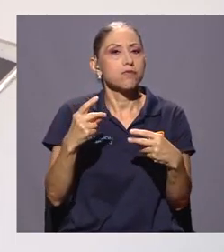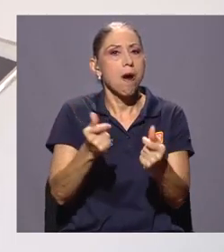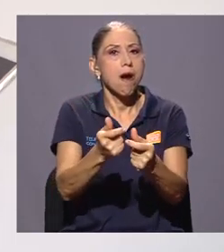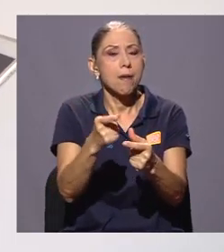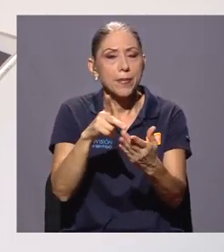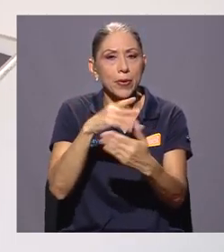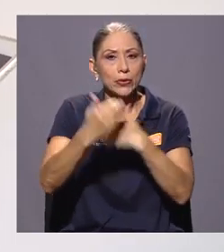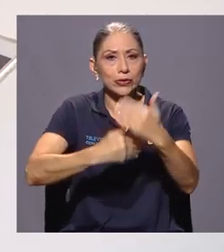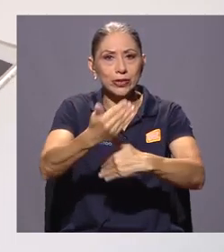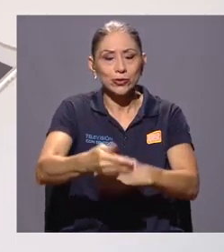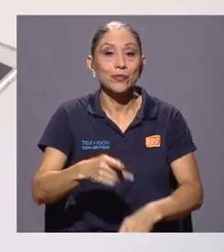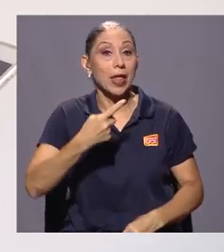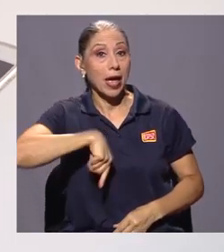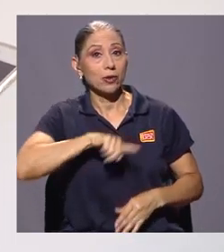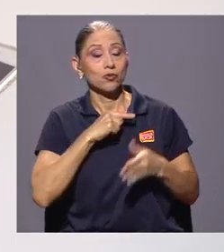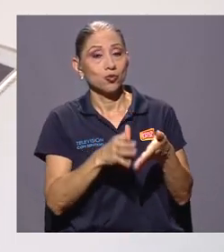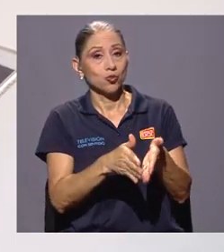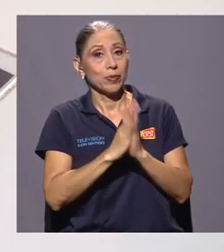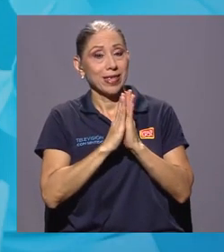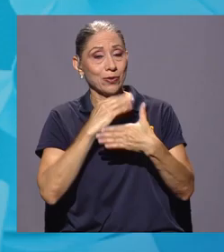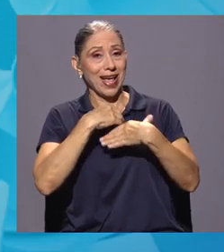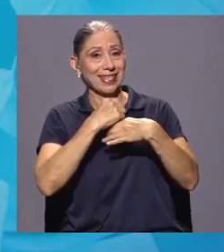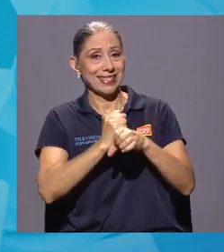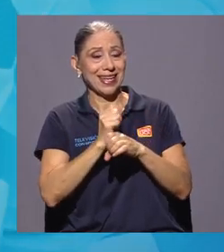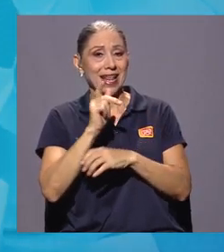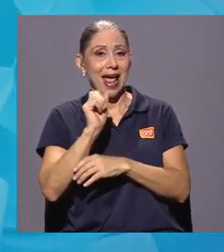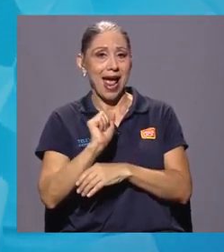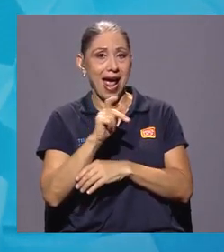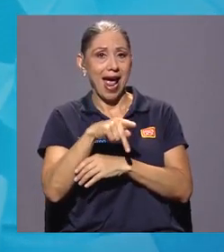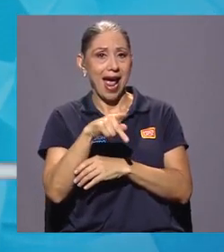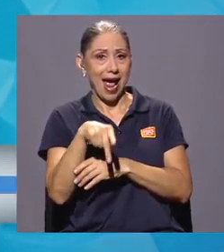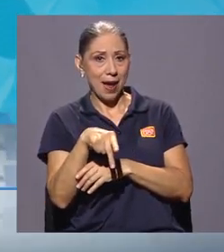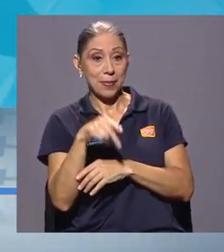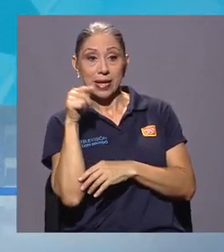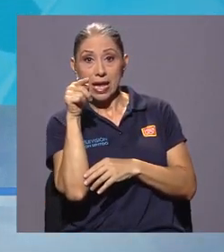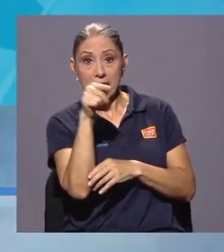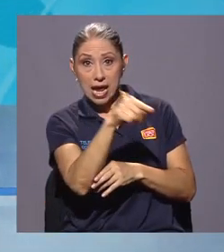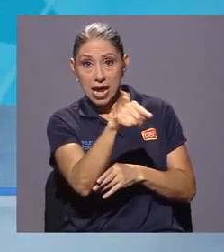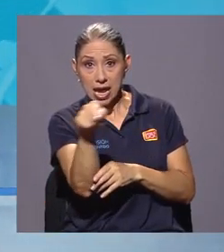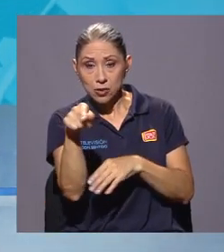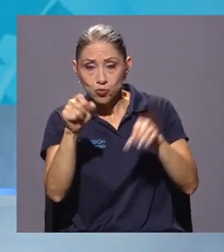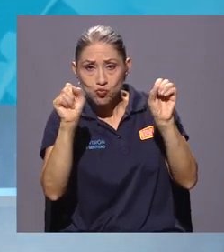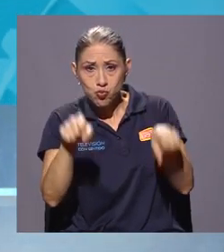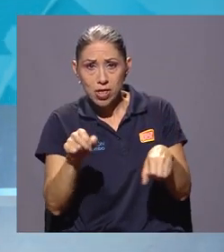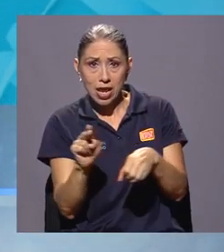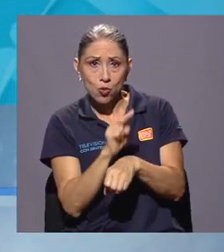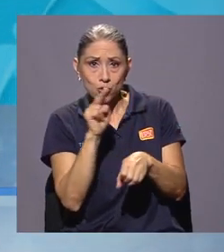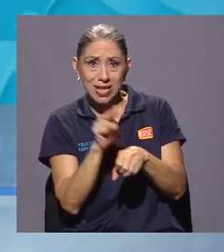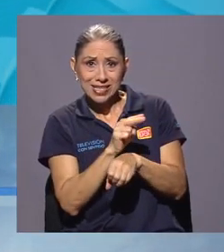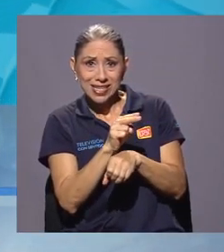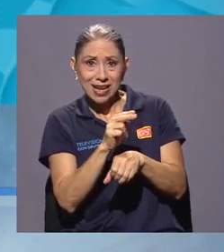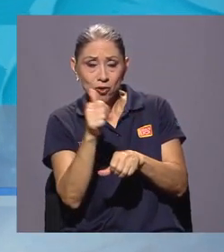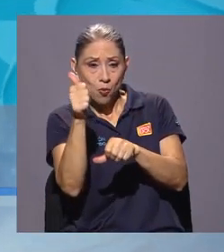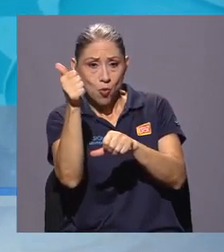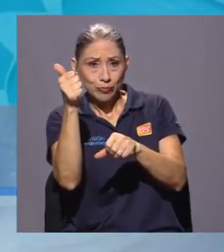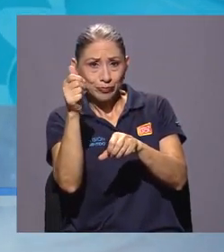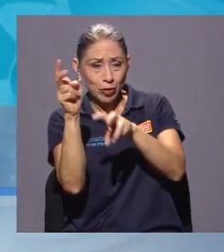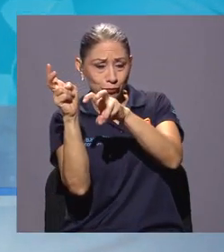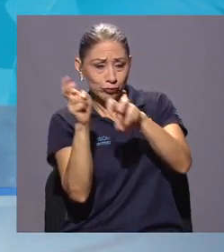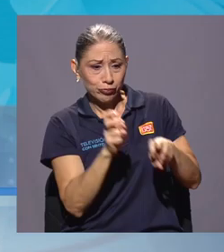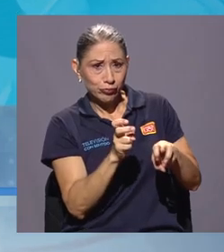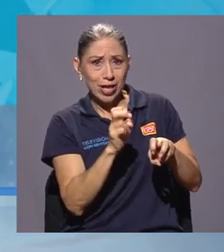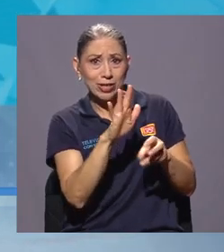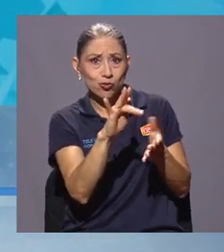Nos pidieron desarrollar una aplicación móvil que ellos pudieran utilizar en las tabletas que ellos tienen en las